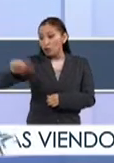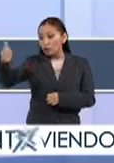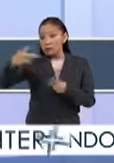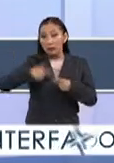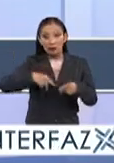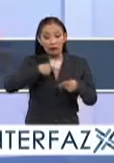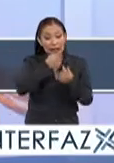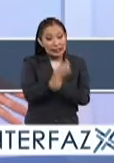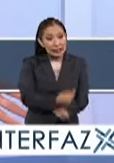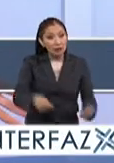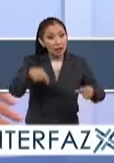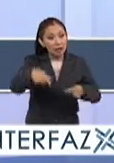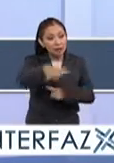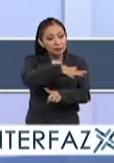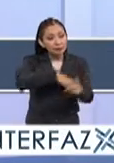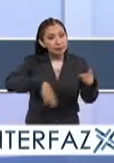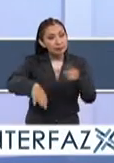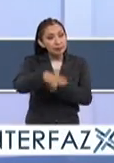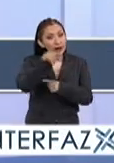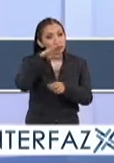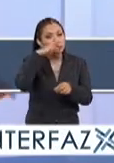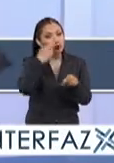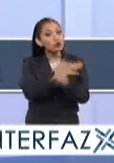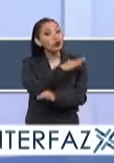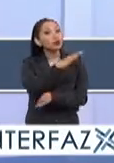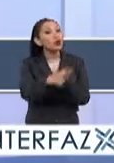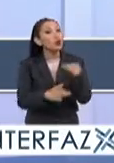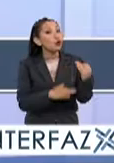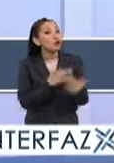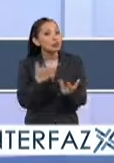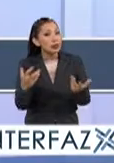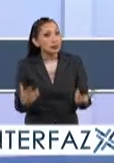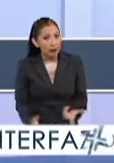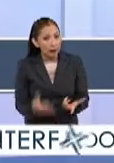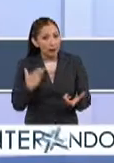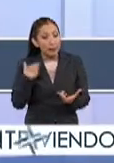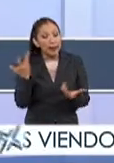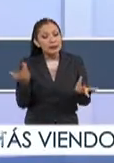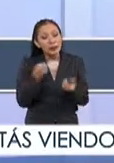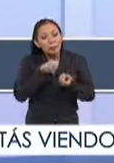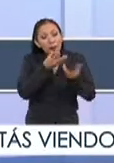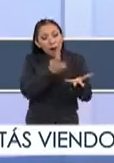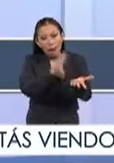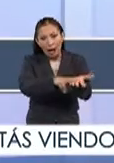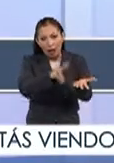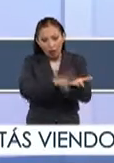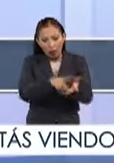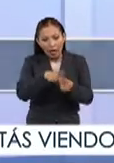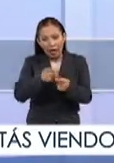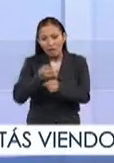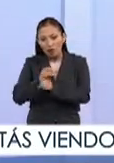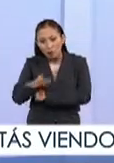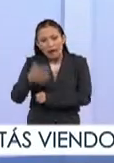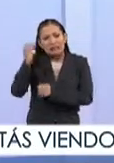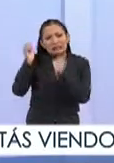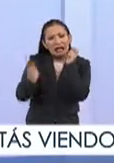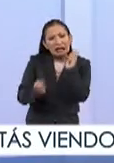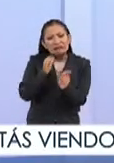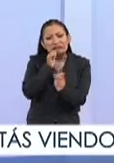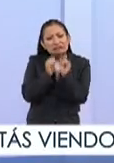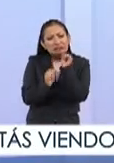personas y niños en nuestro entorno es responsabilidad de todos. La hacemos transmitiendo valores, informándonos,